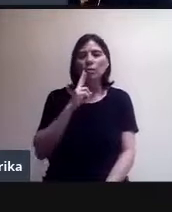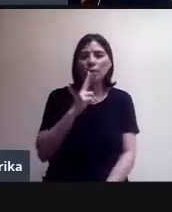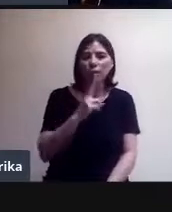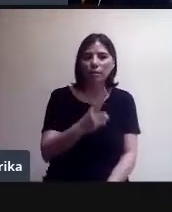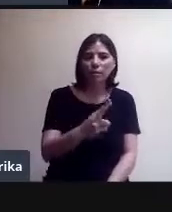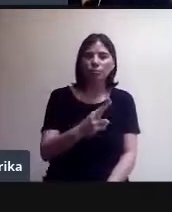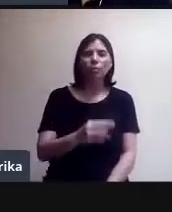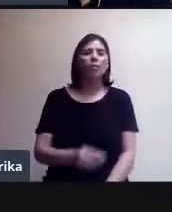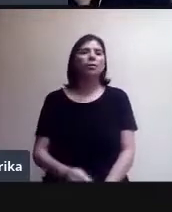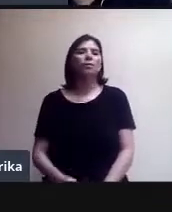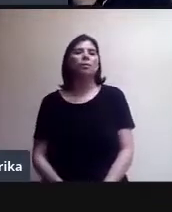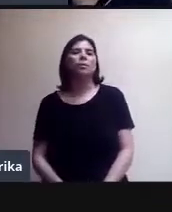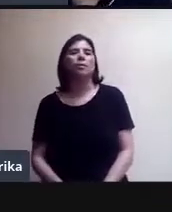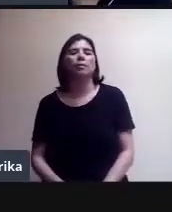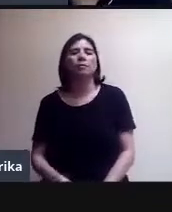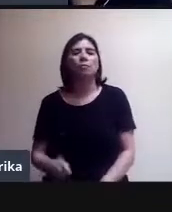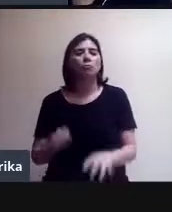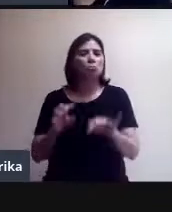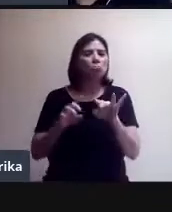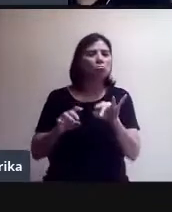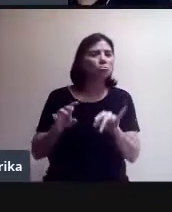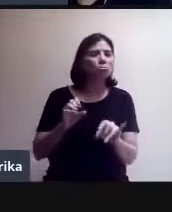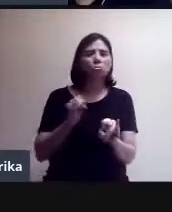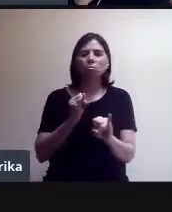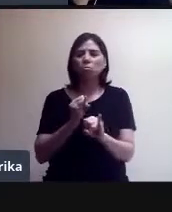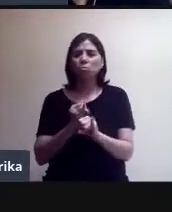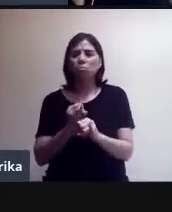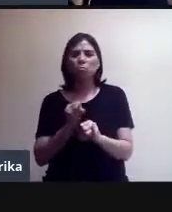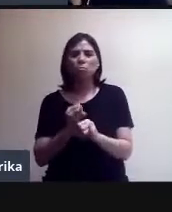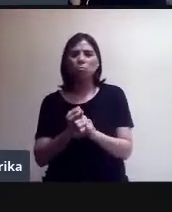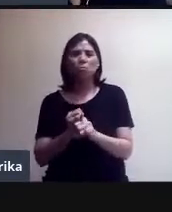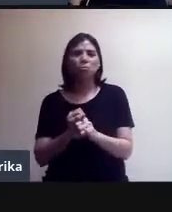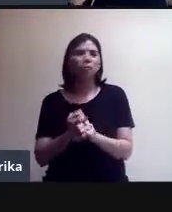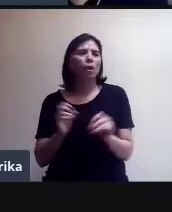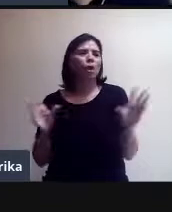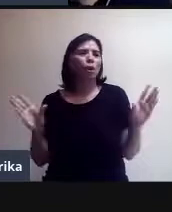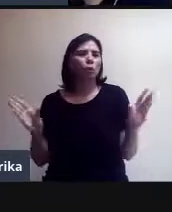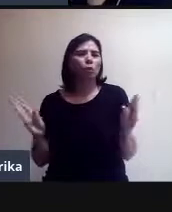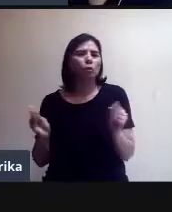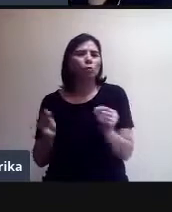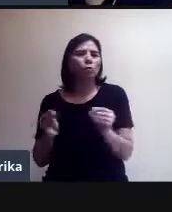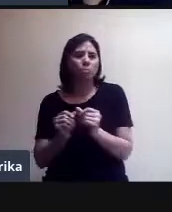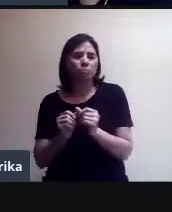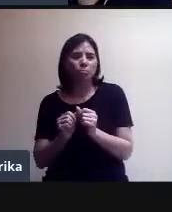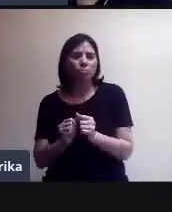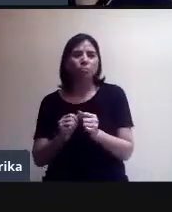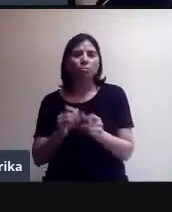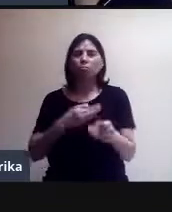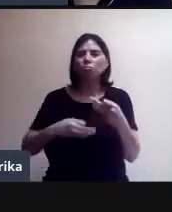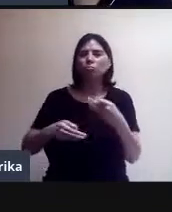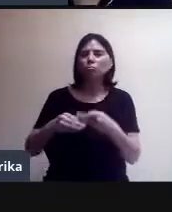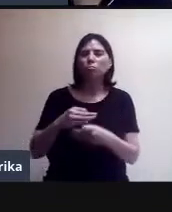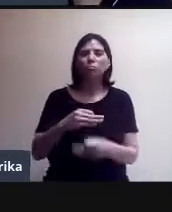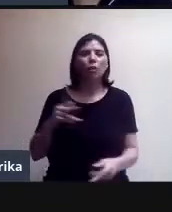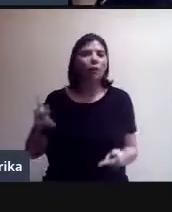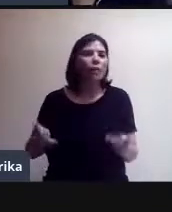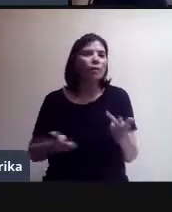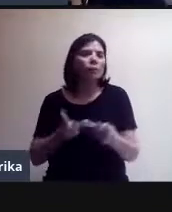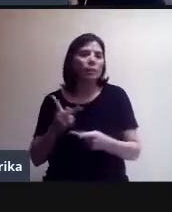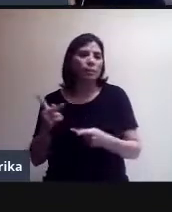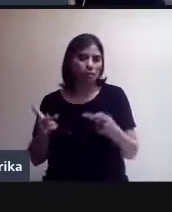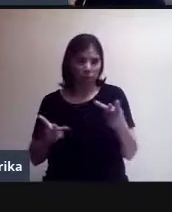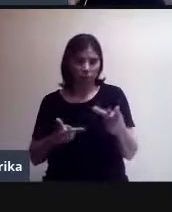y trataremos de ir resolviendo la mayoría de ellas. Algunas, inclusive, durante